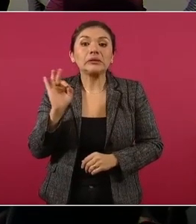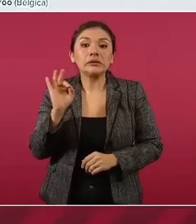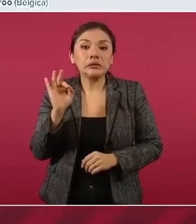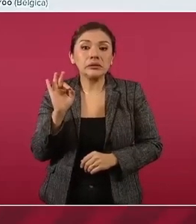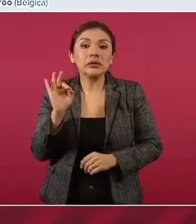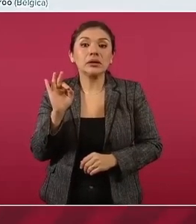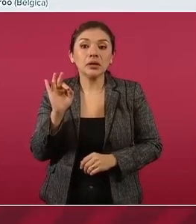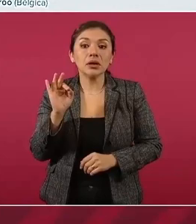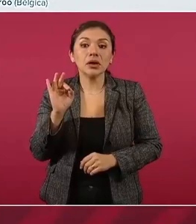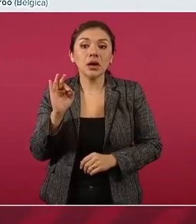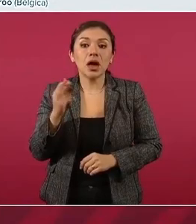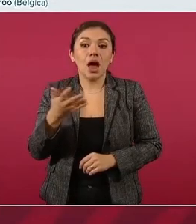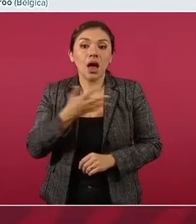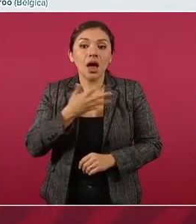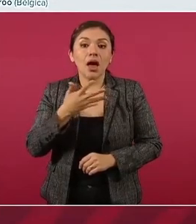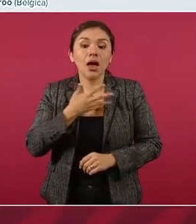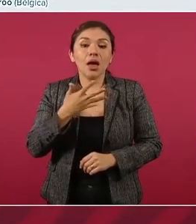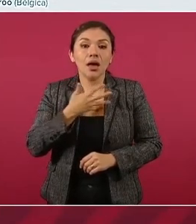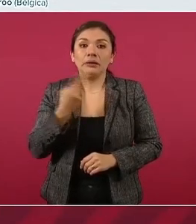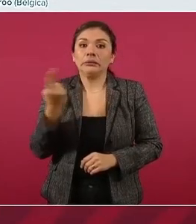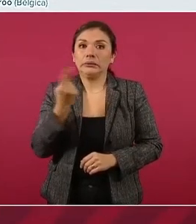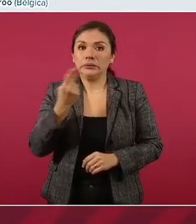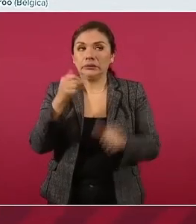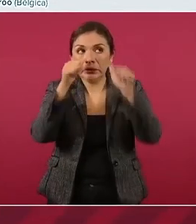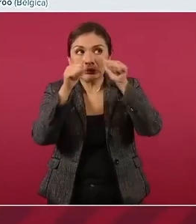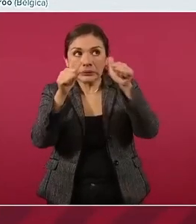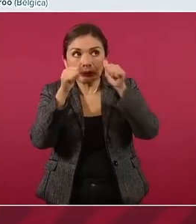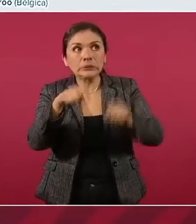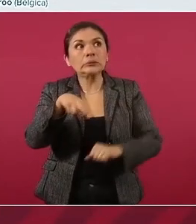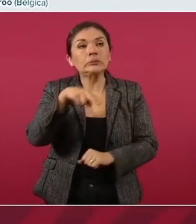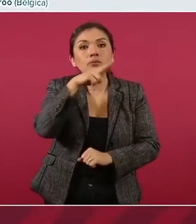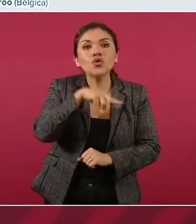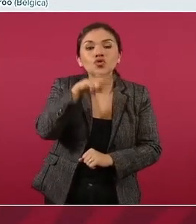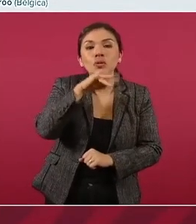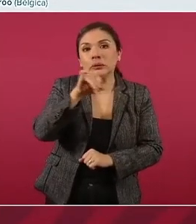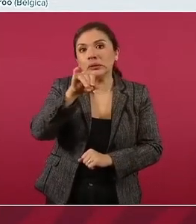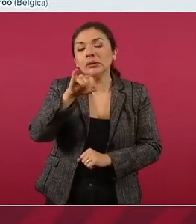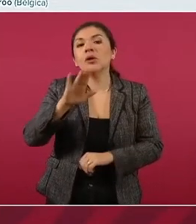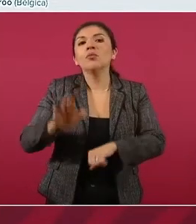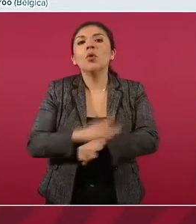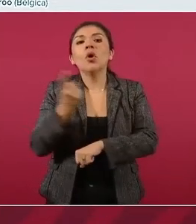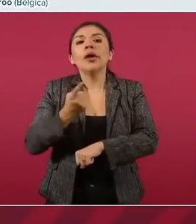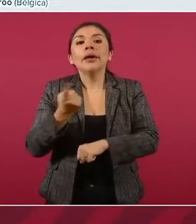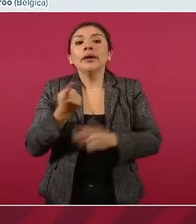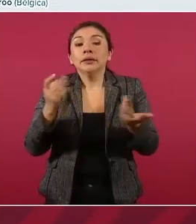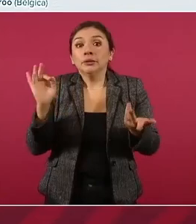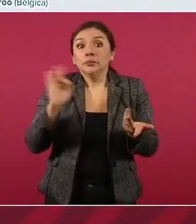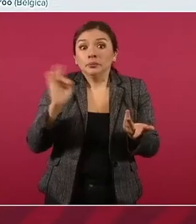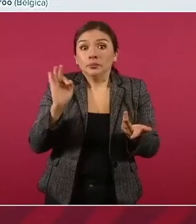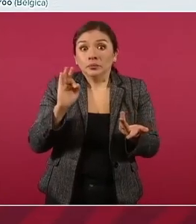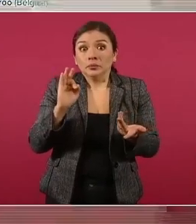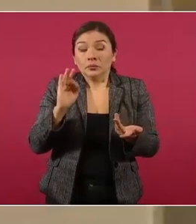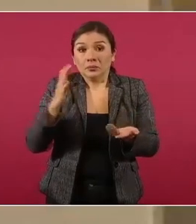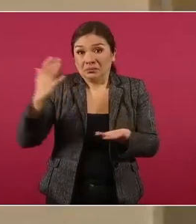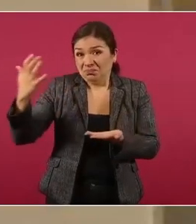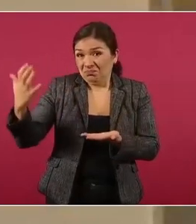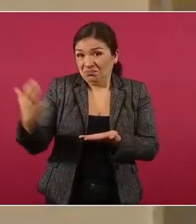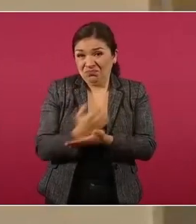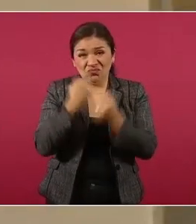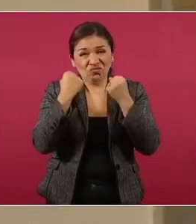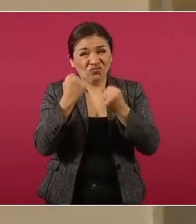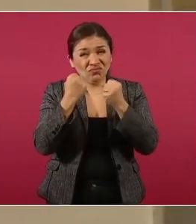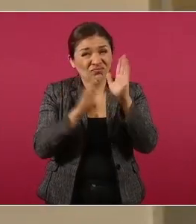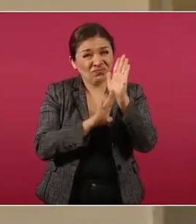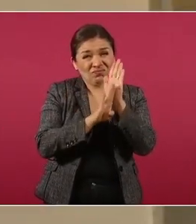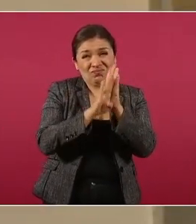que estar pendientes, porque si era así una victoria aplastante